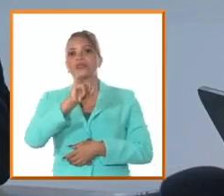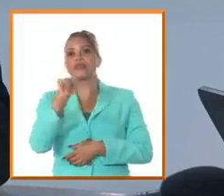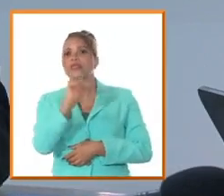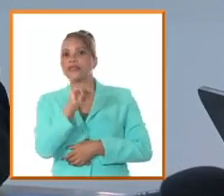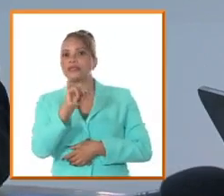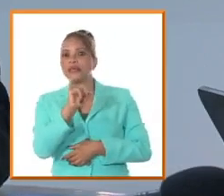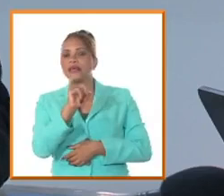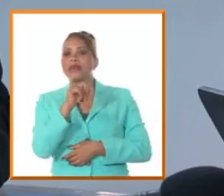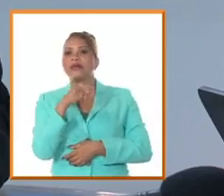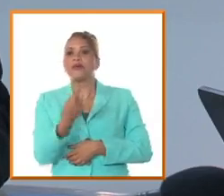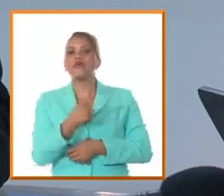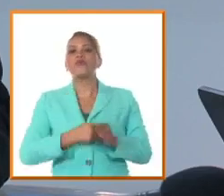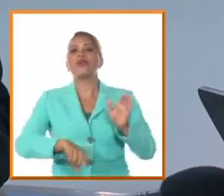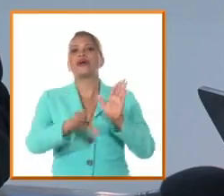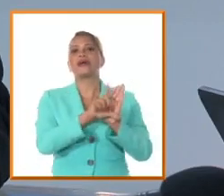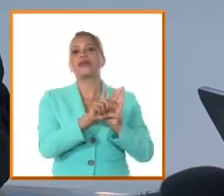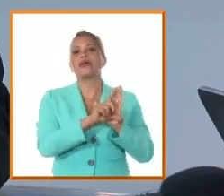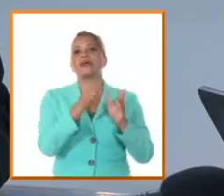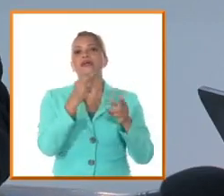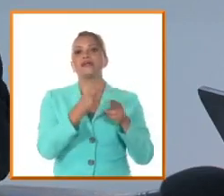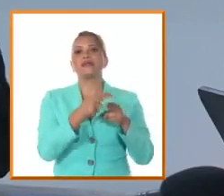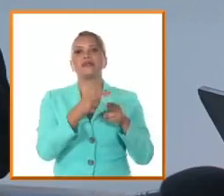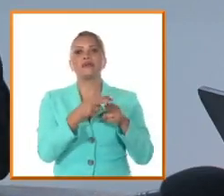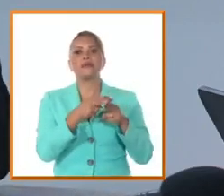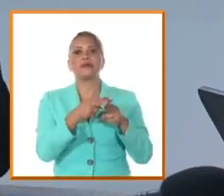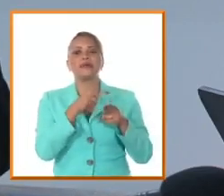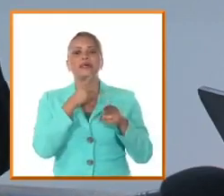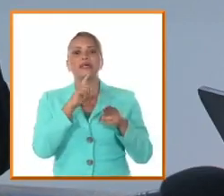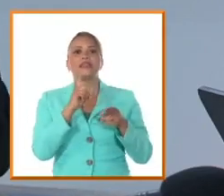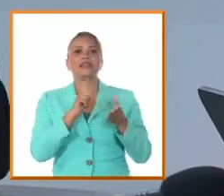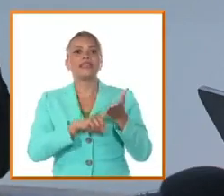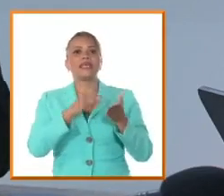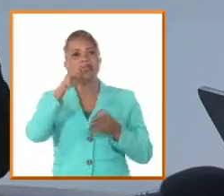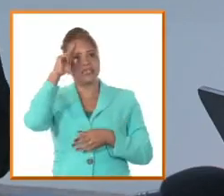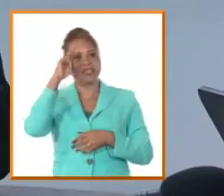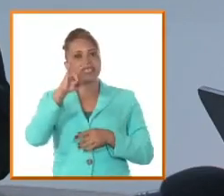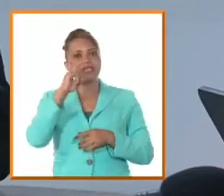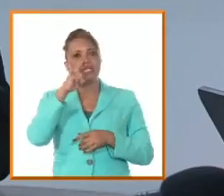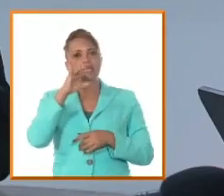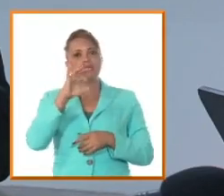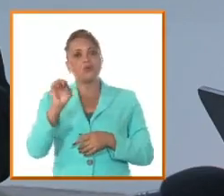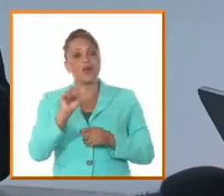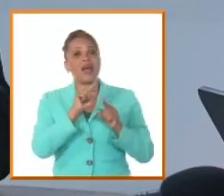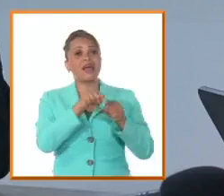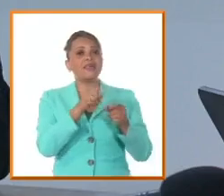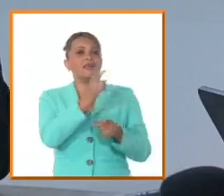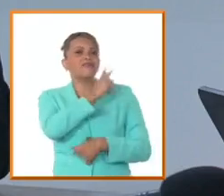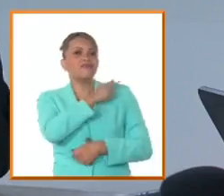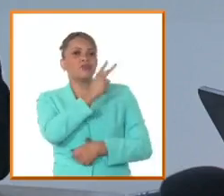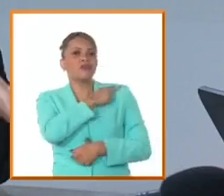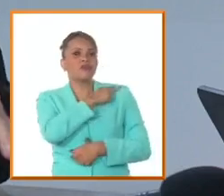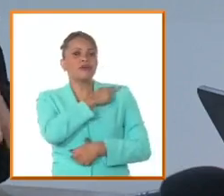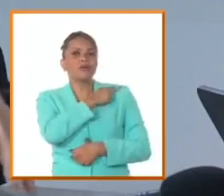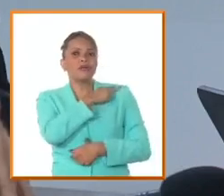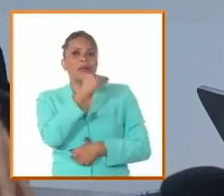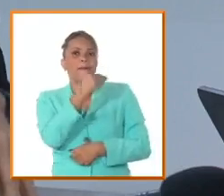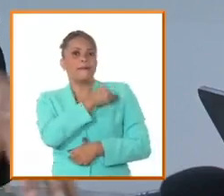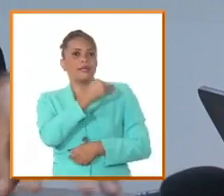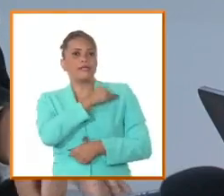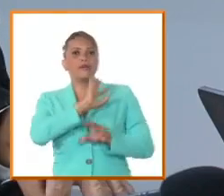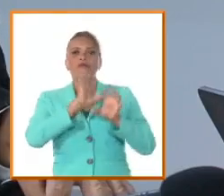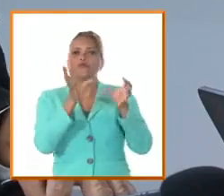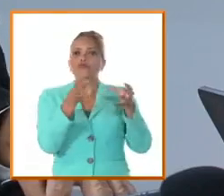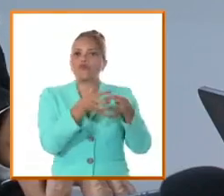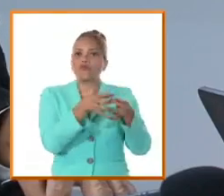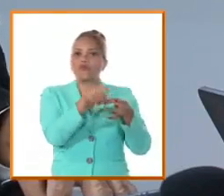una logia que llevó el nombre de Tínima y en la cual militaban prácticamente todos